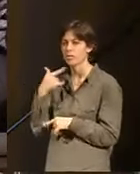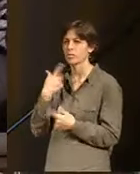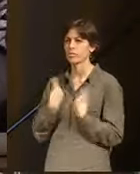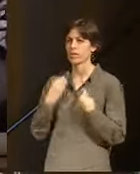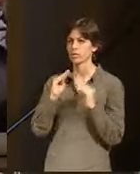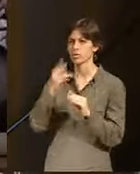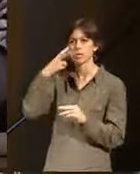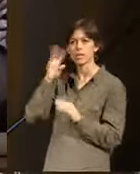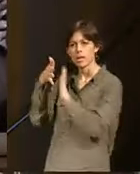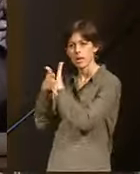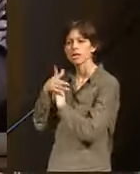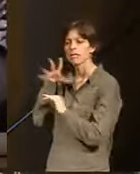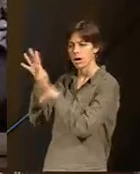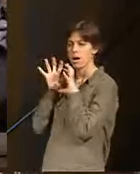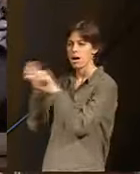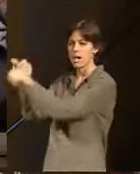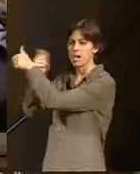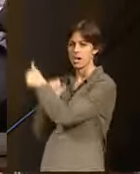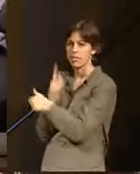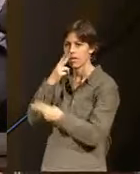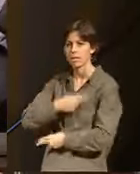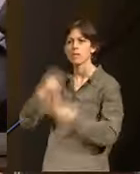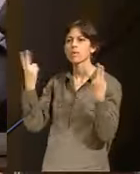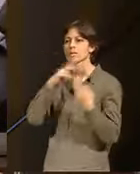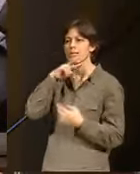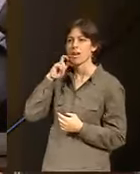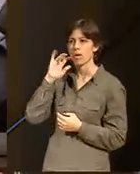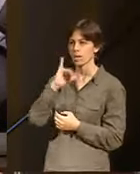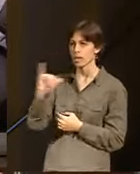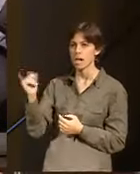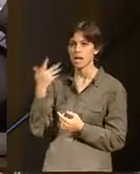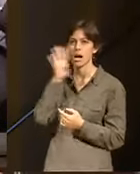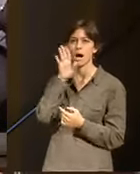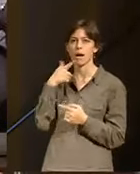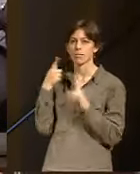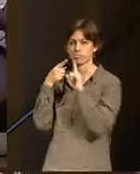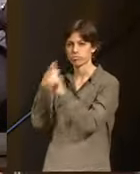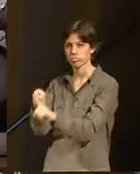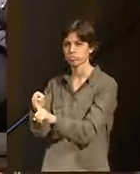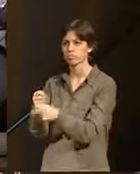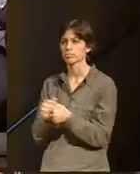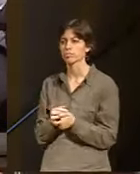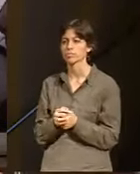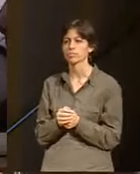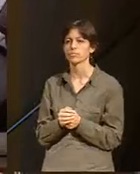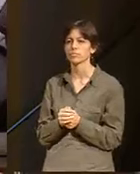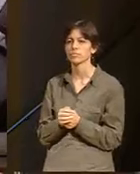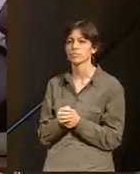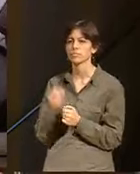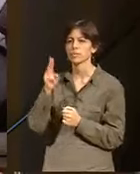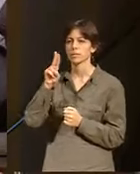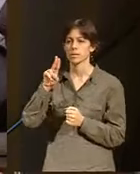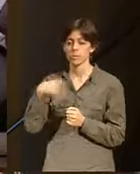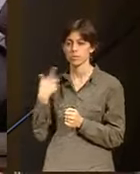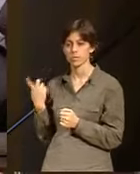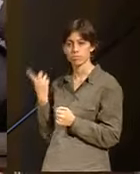una demostración clara y evidente de esos valores que yo hacía referencia. Y contar con nosotros porque